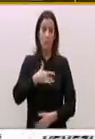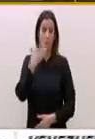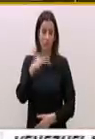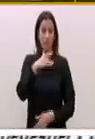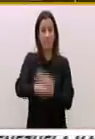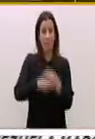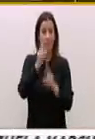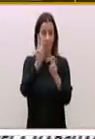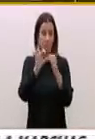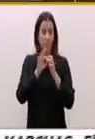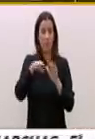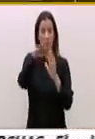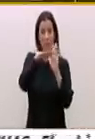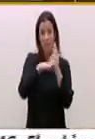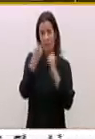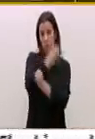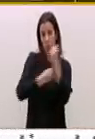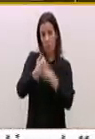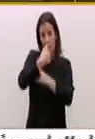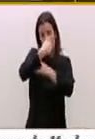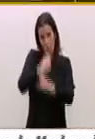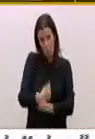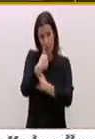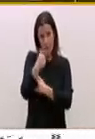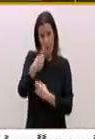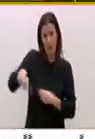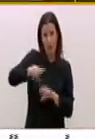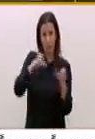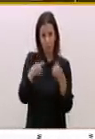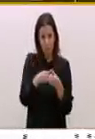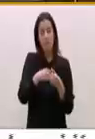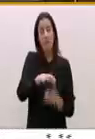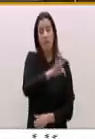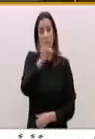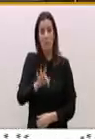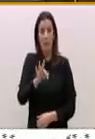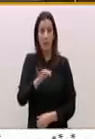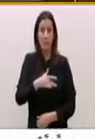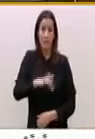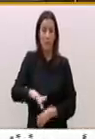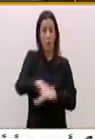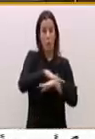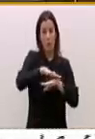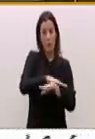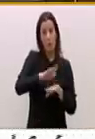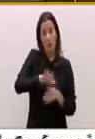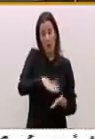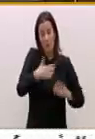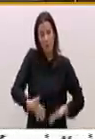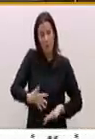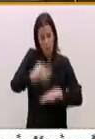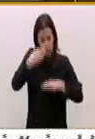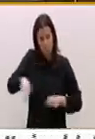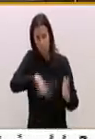económicas impuestas por la troika y la complacencia de este gobierno por aplicar a rajatabla sus directrices